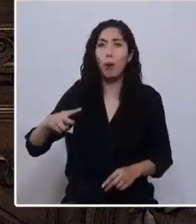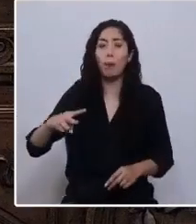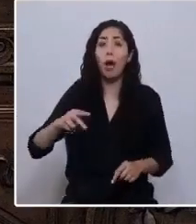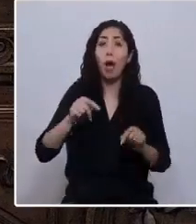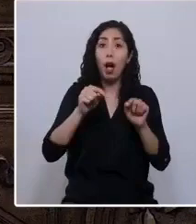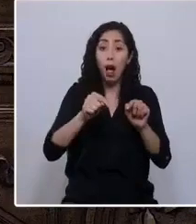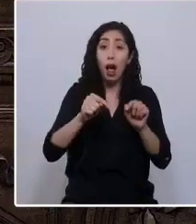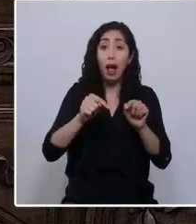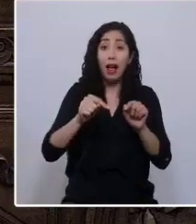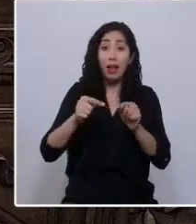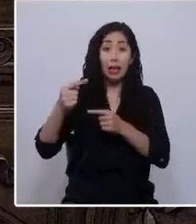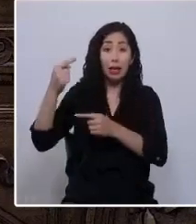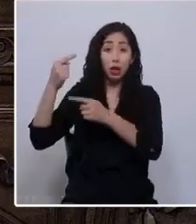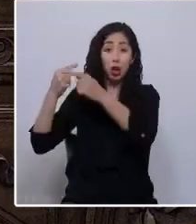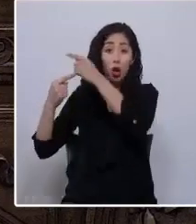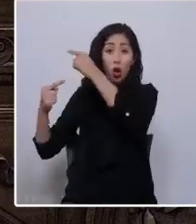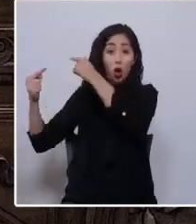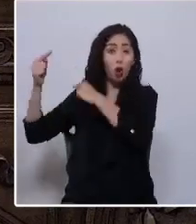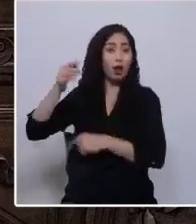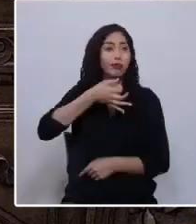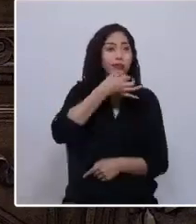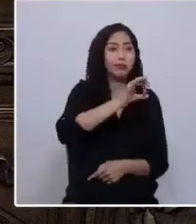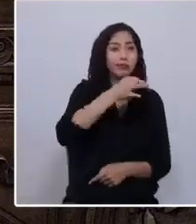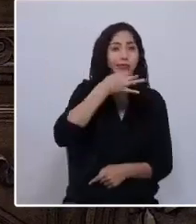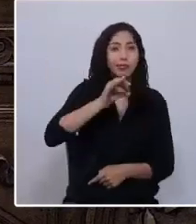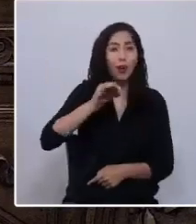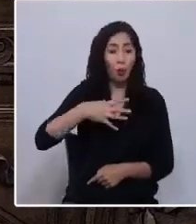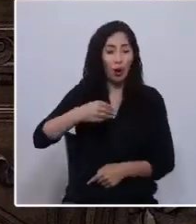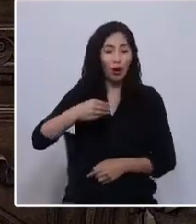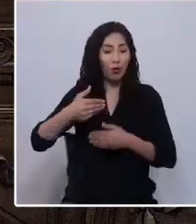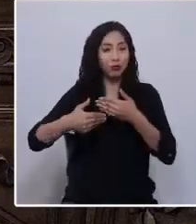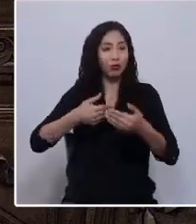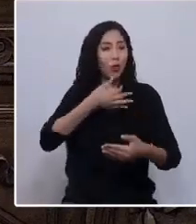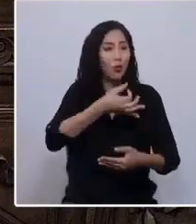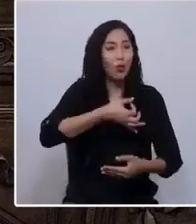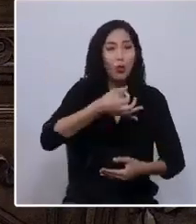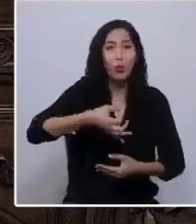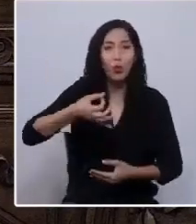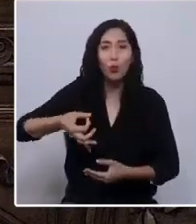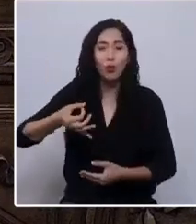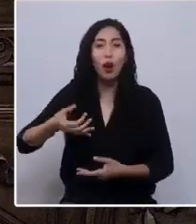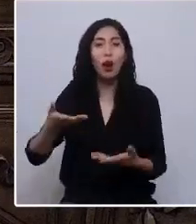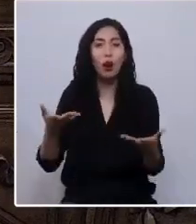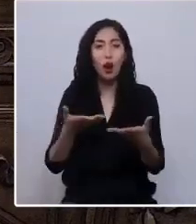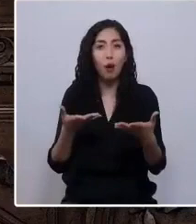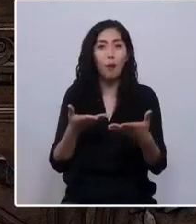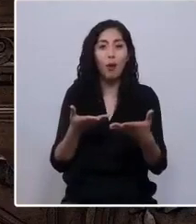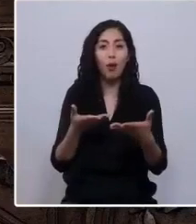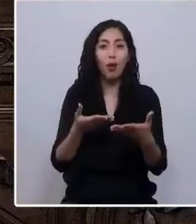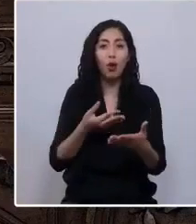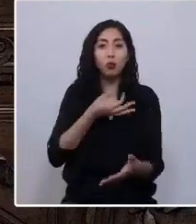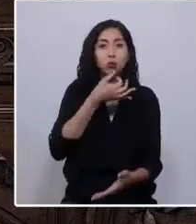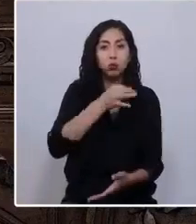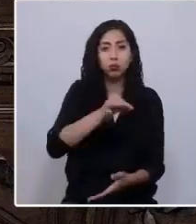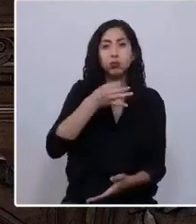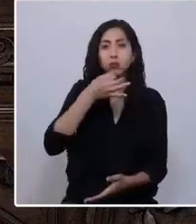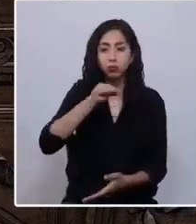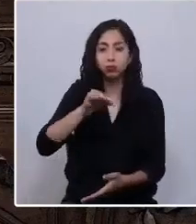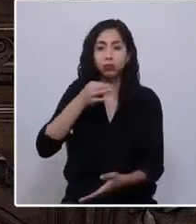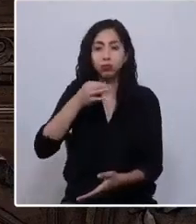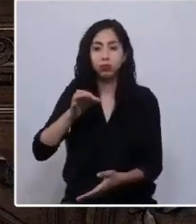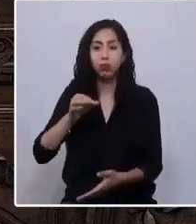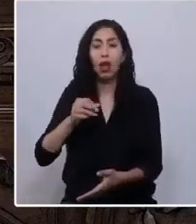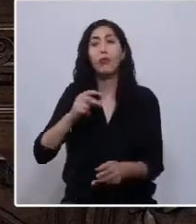historia se transmite de manera oral, de generación en generación, a través de la oralitura de la que habla el Ikura